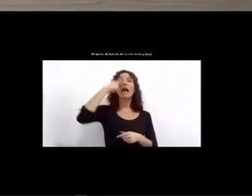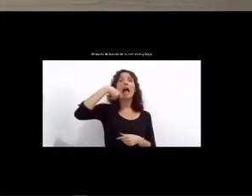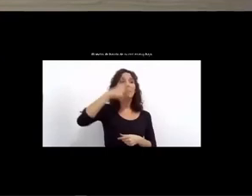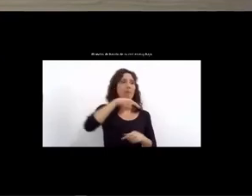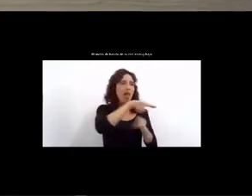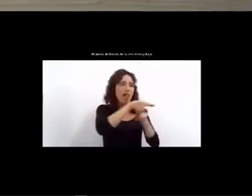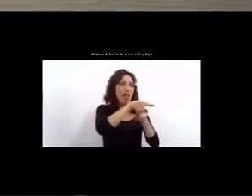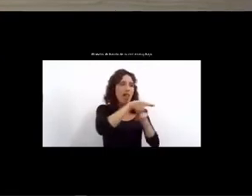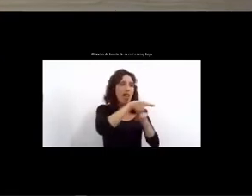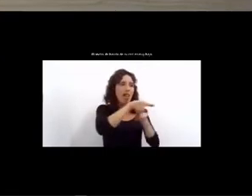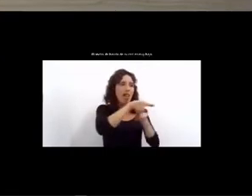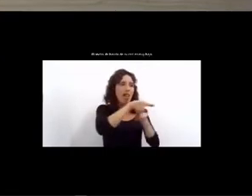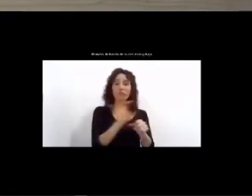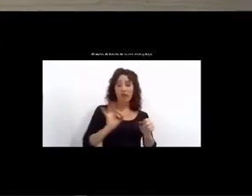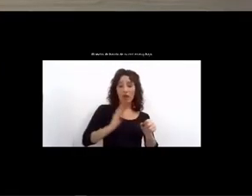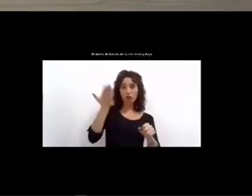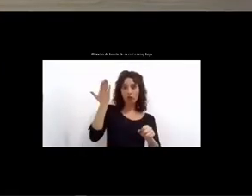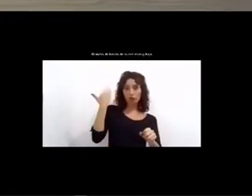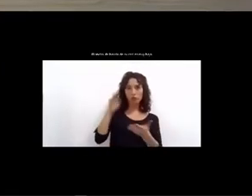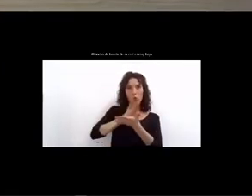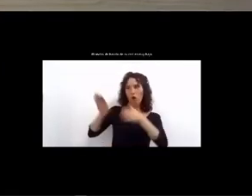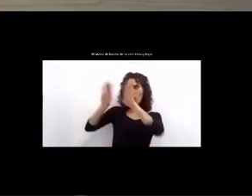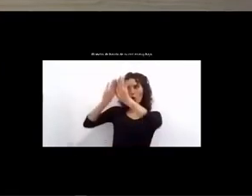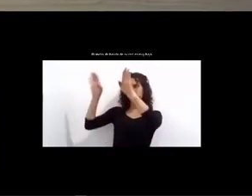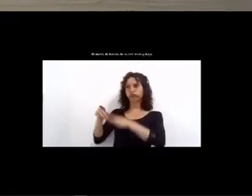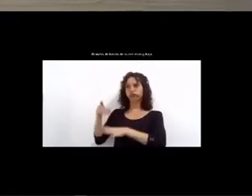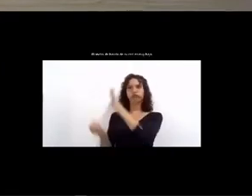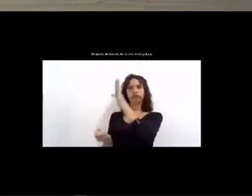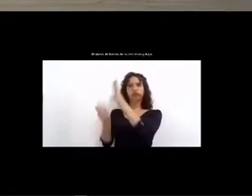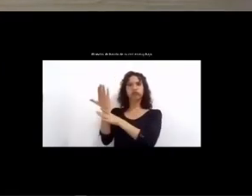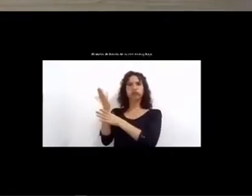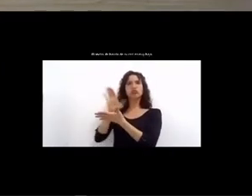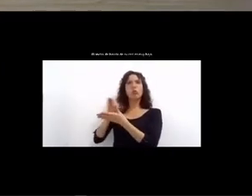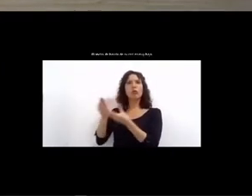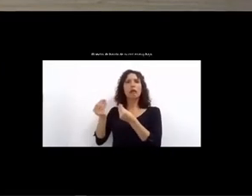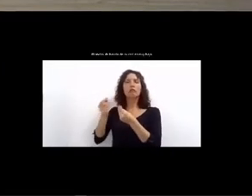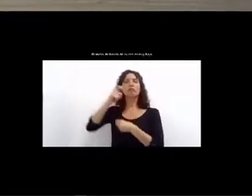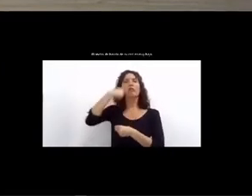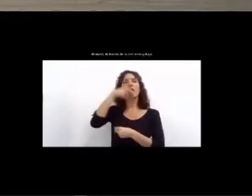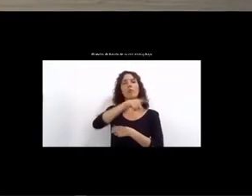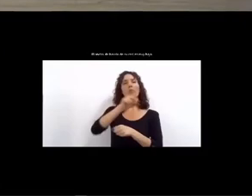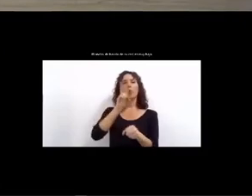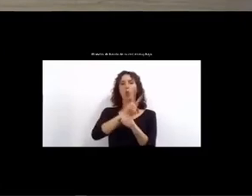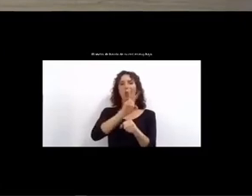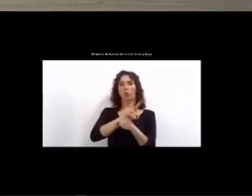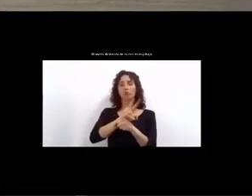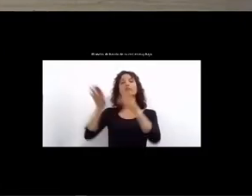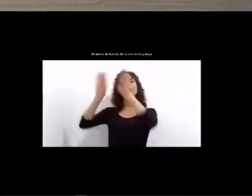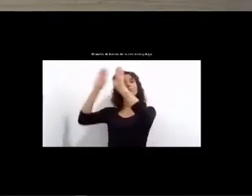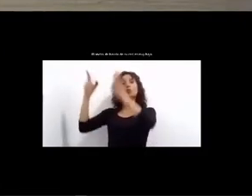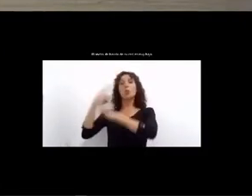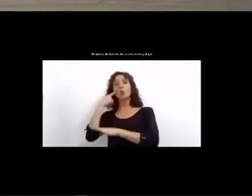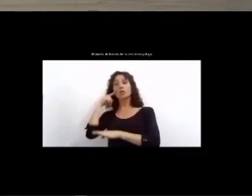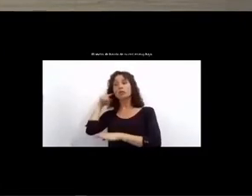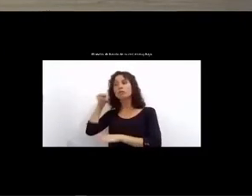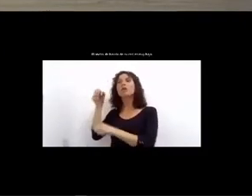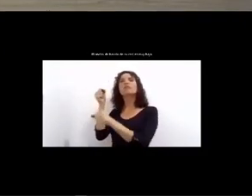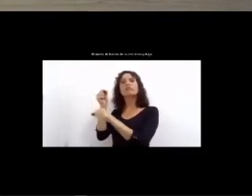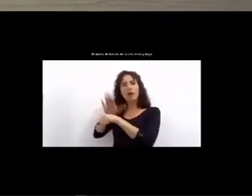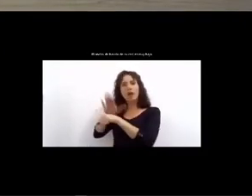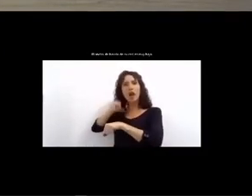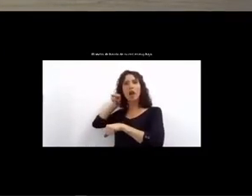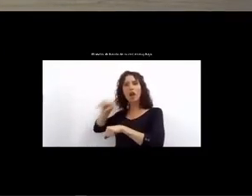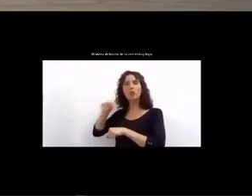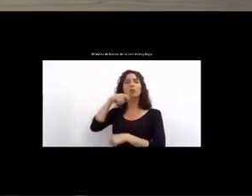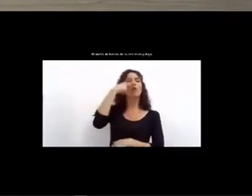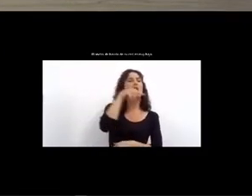una oficina de protección animal para coordinar y priorizar la política de cuidado animal en toda la municipalidad trabajando en conjunto con